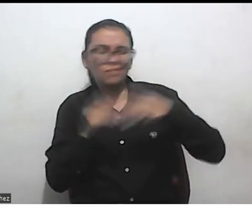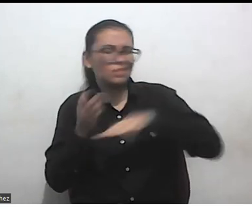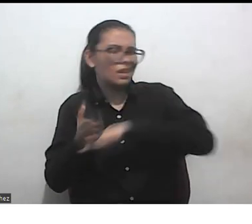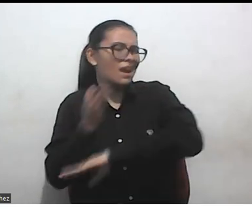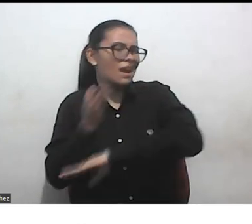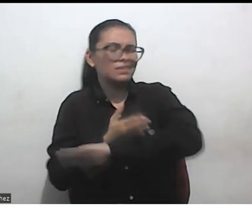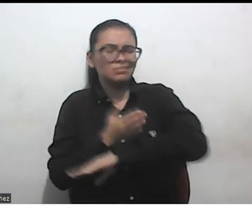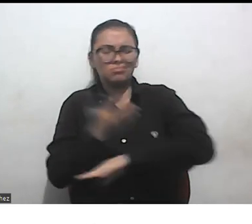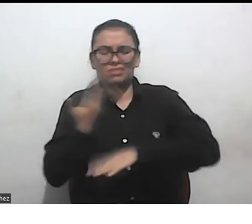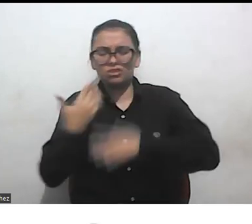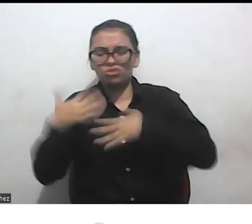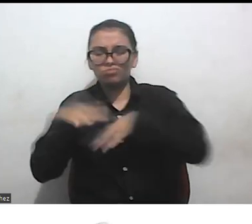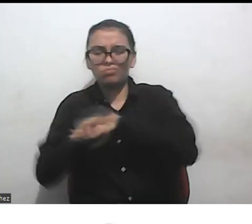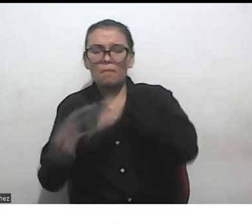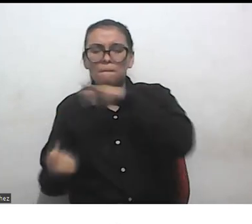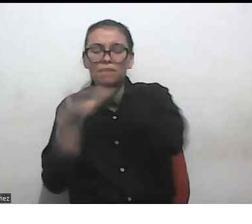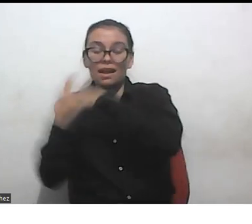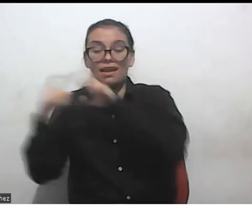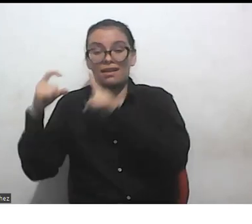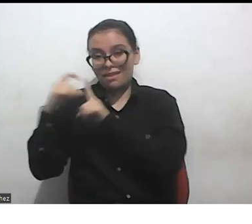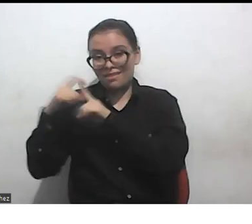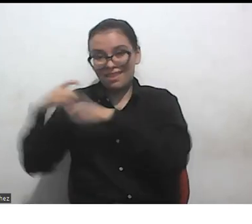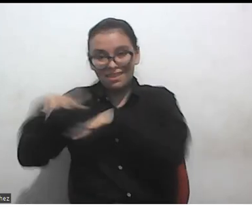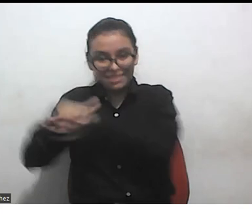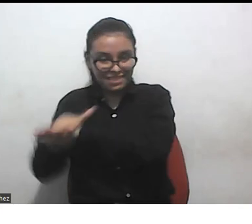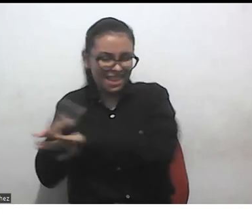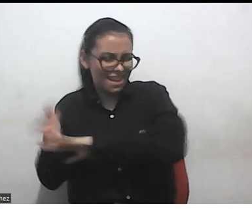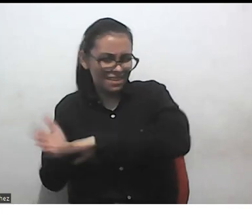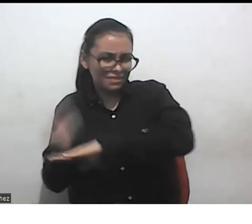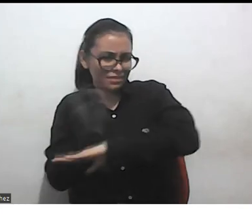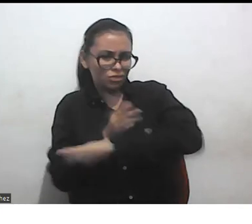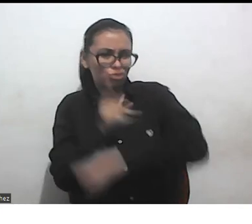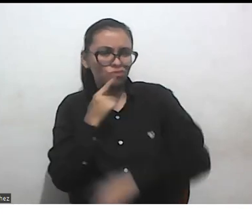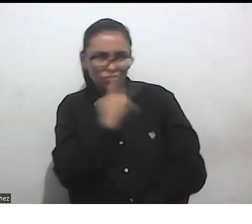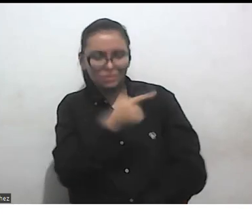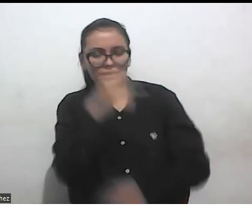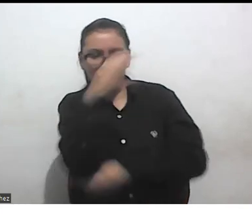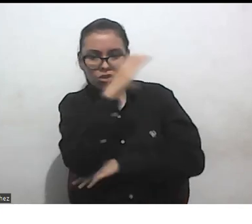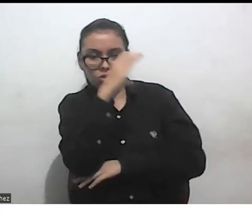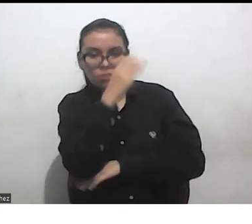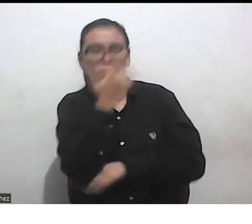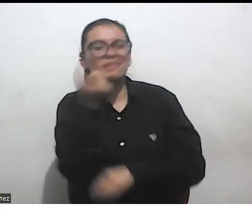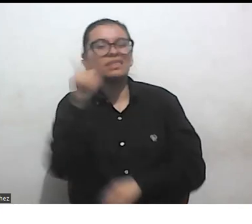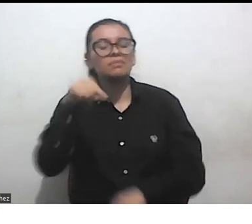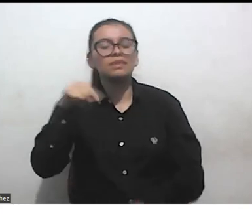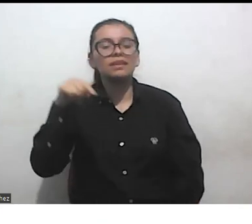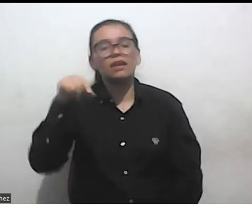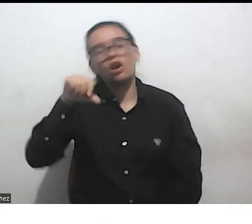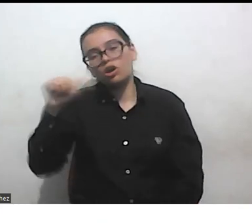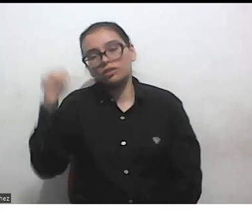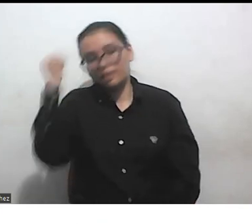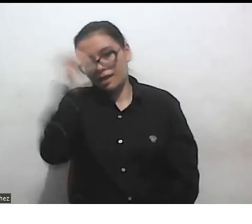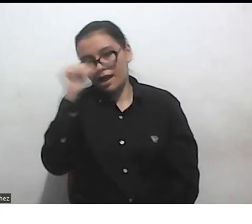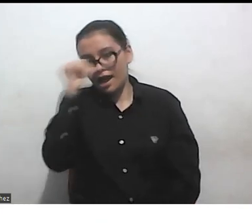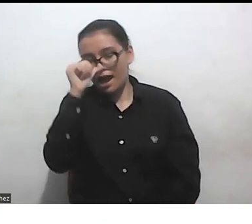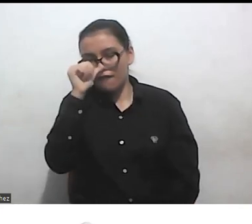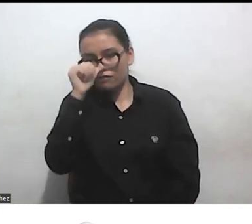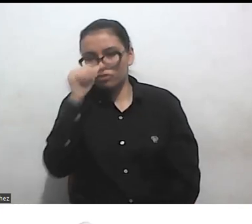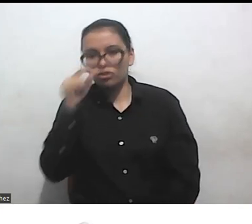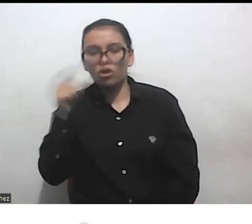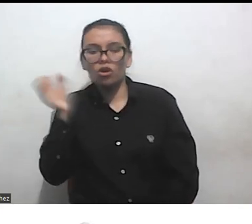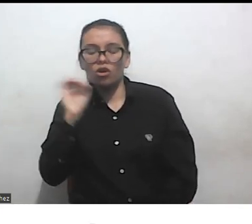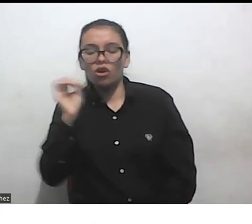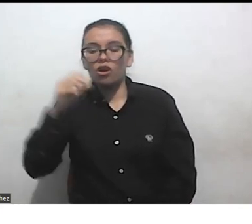También retoma Lelia González cuando habla acerca de amefricanidad, Karina Vida Seca, cuando ha escrito